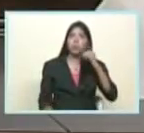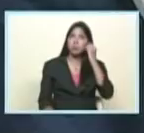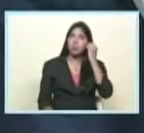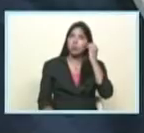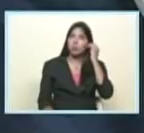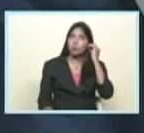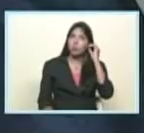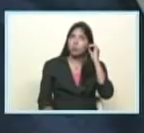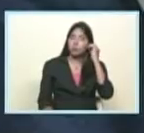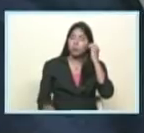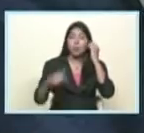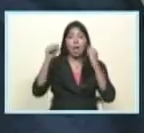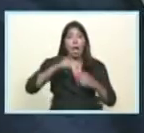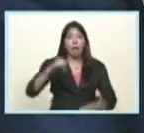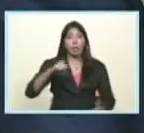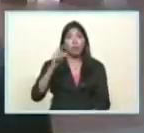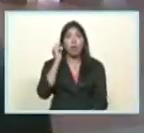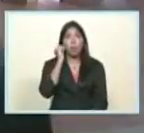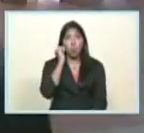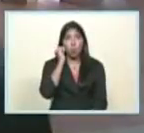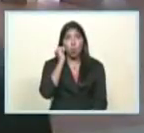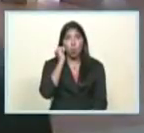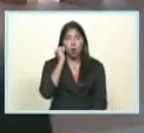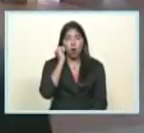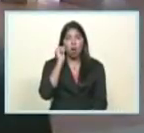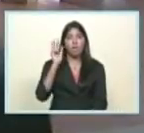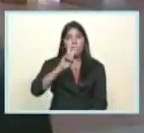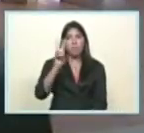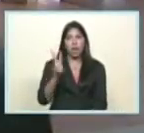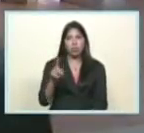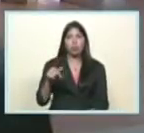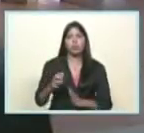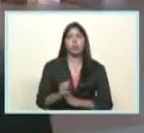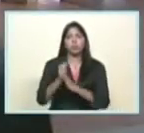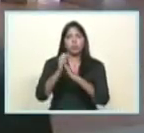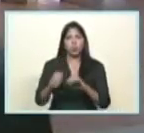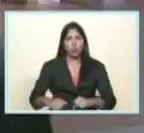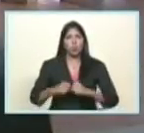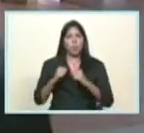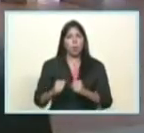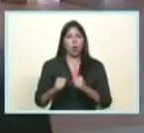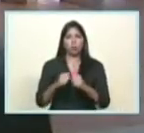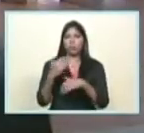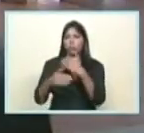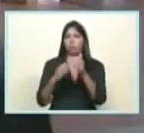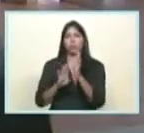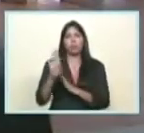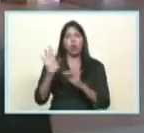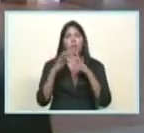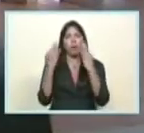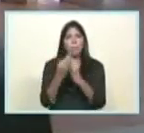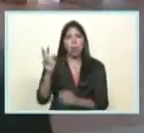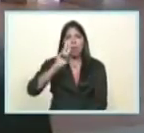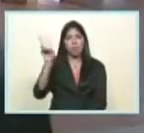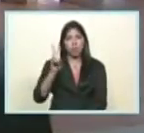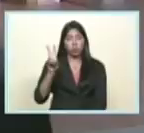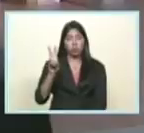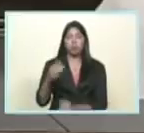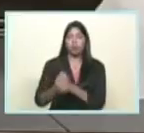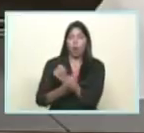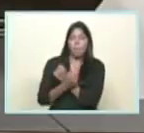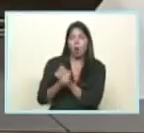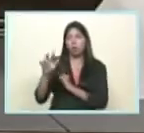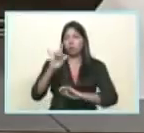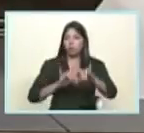La mujer venezolana sola dirige el 40% de los hogares de Venezuela. Nuestro amor, nuestro acompañamiento,